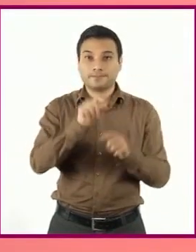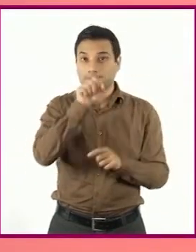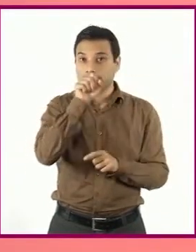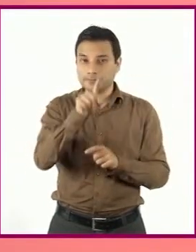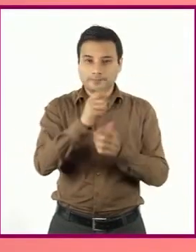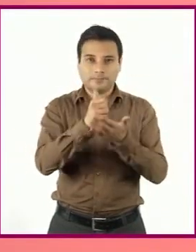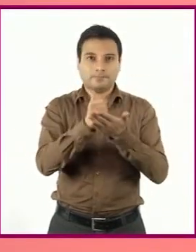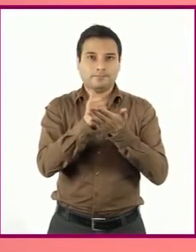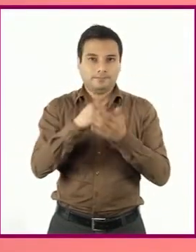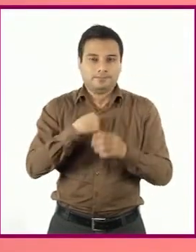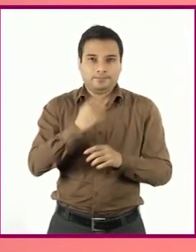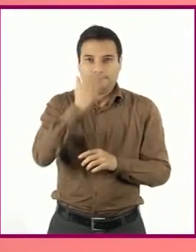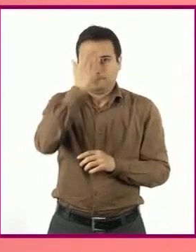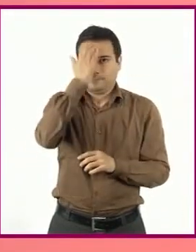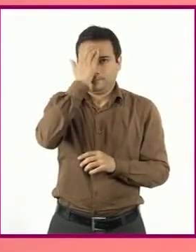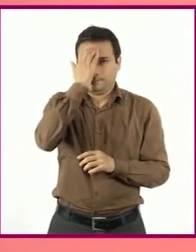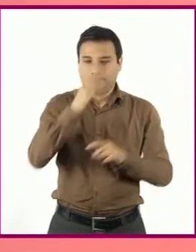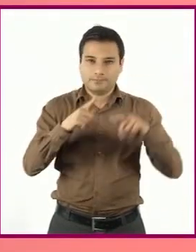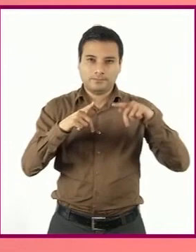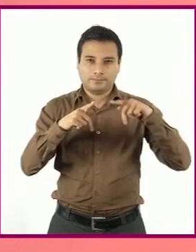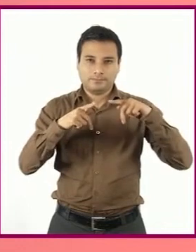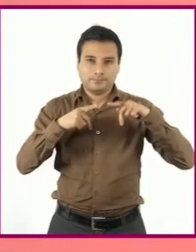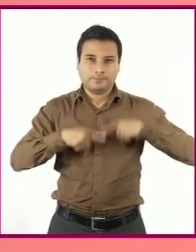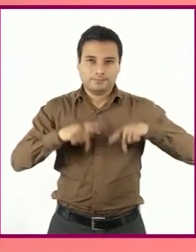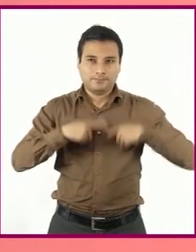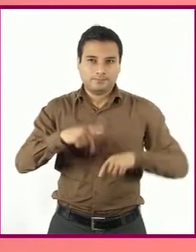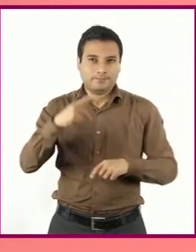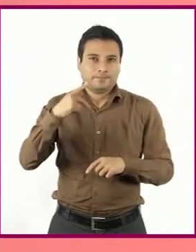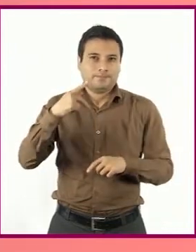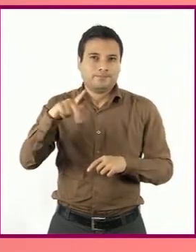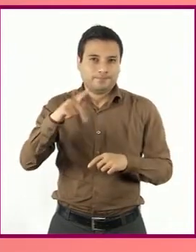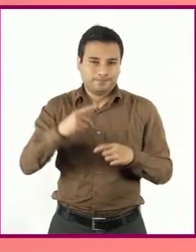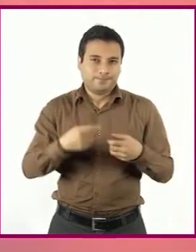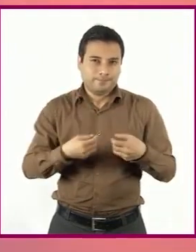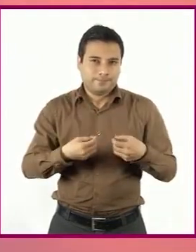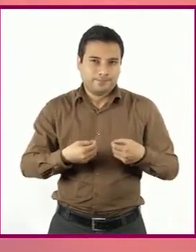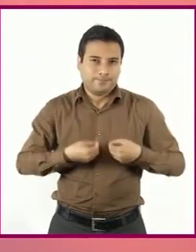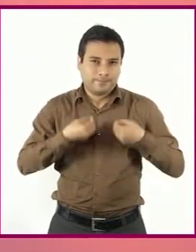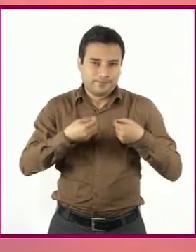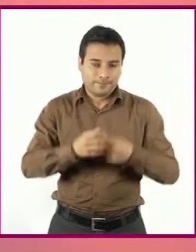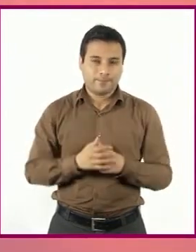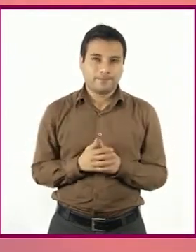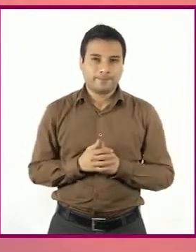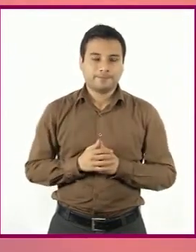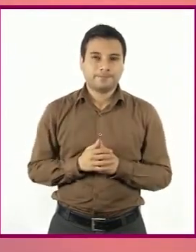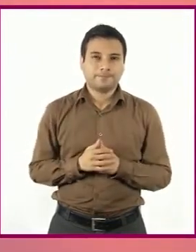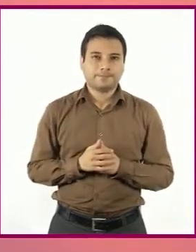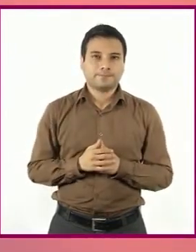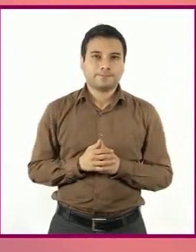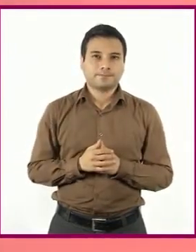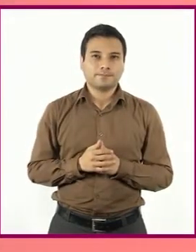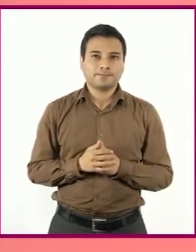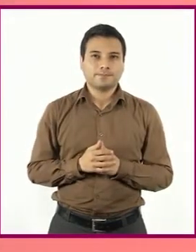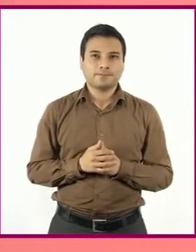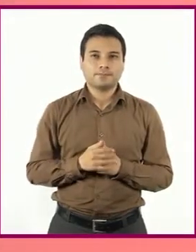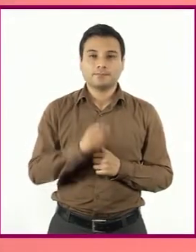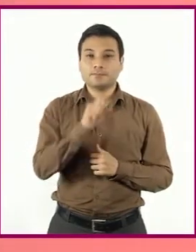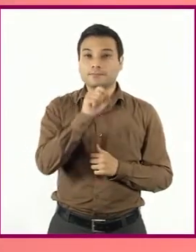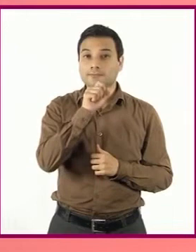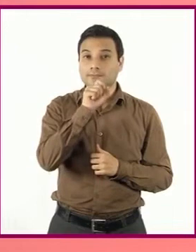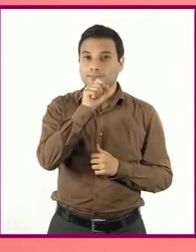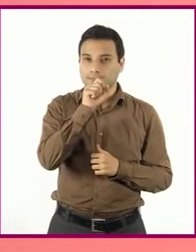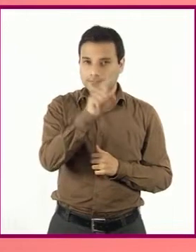conocer la vida y la obra de la persona que la escribe. Además, es necesario